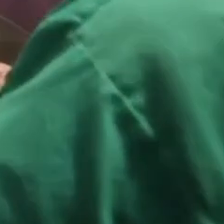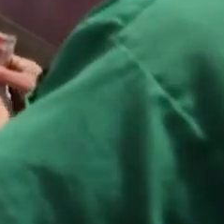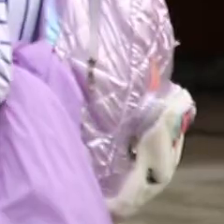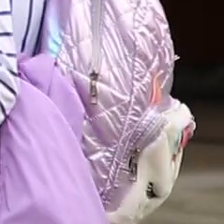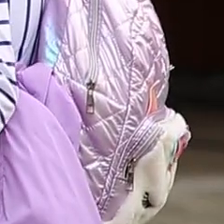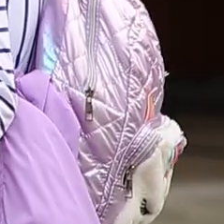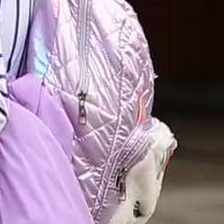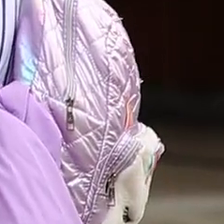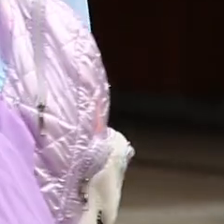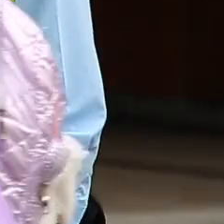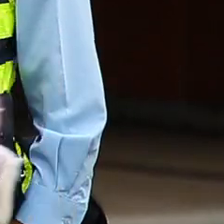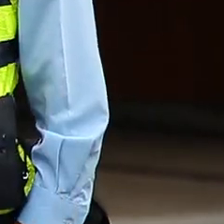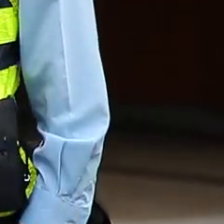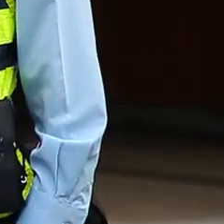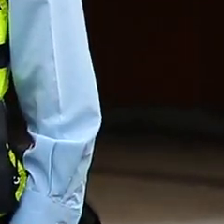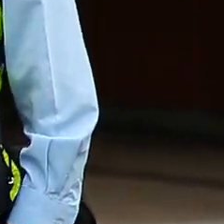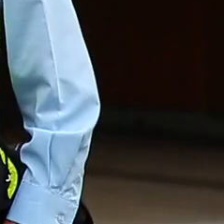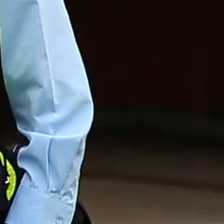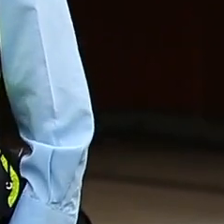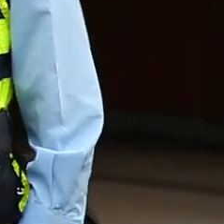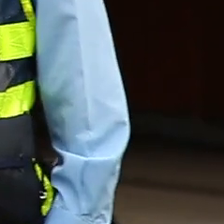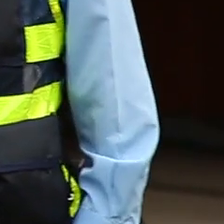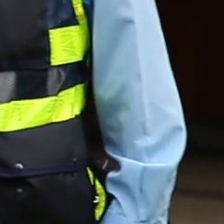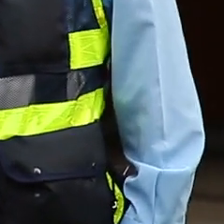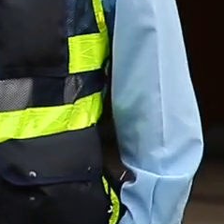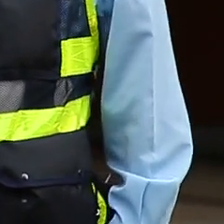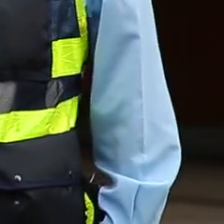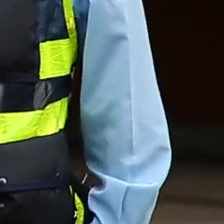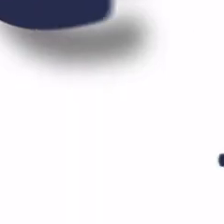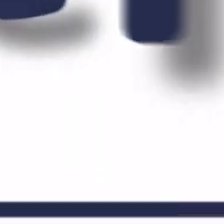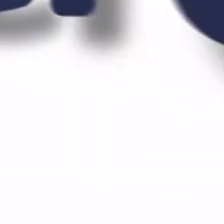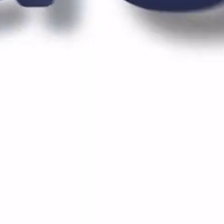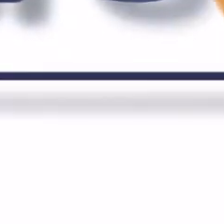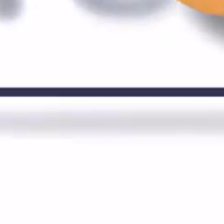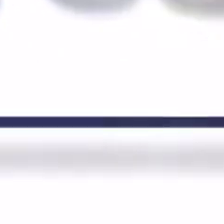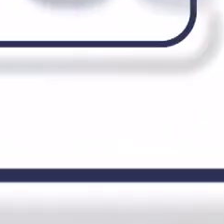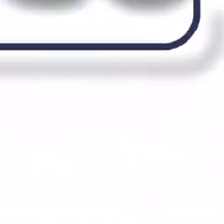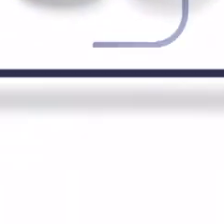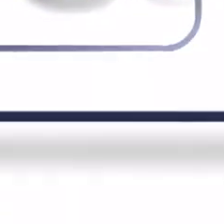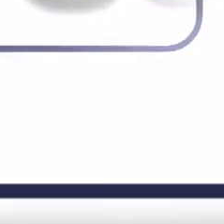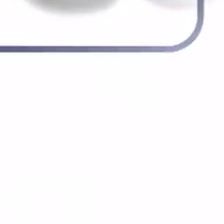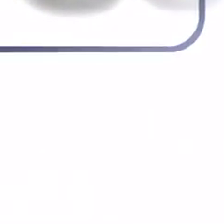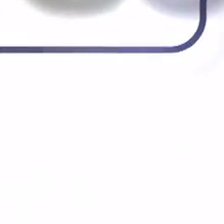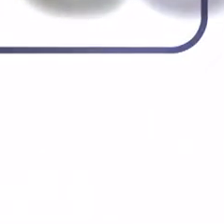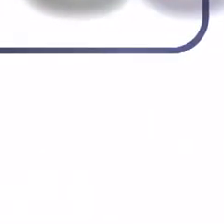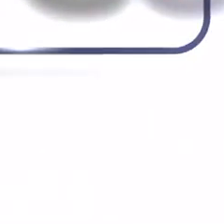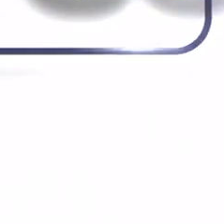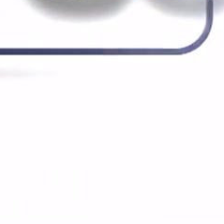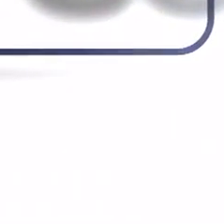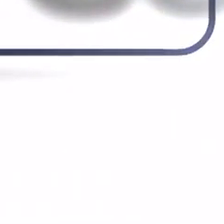depende también de ti darle amor a Medellín